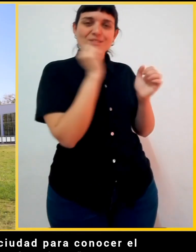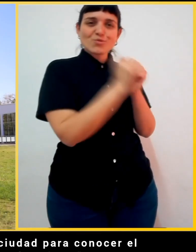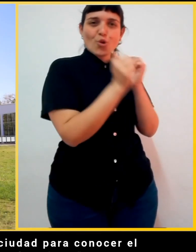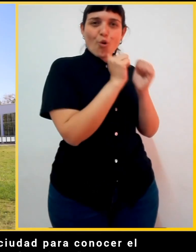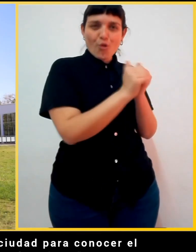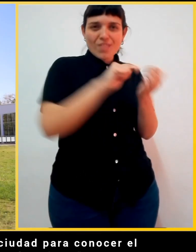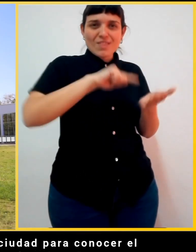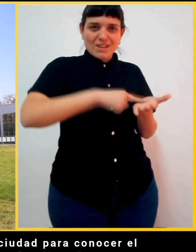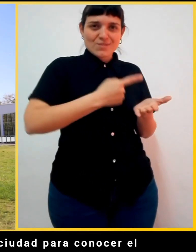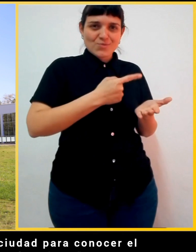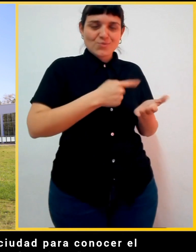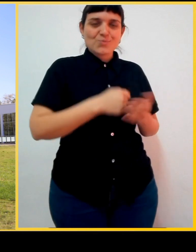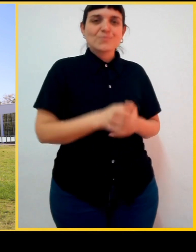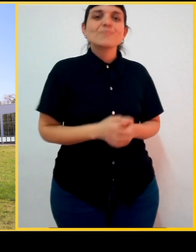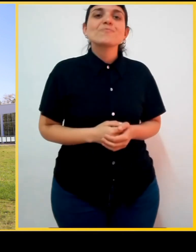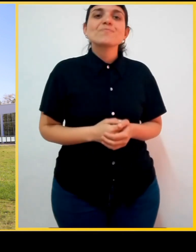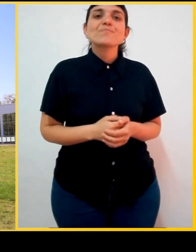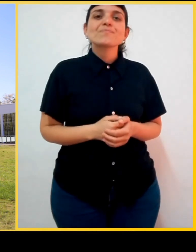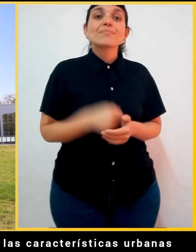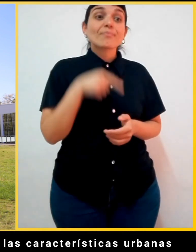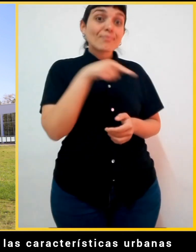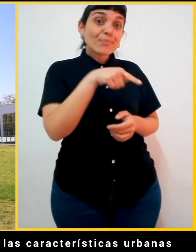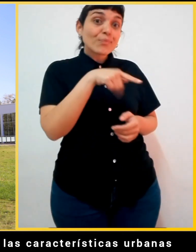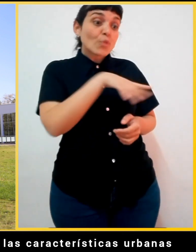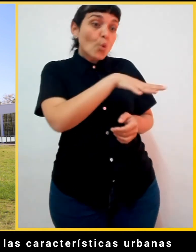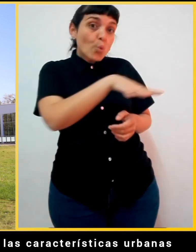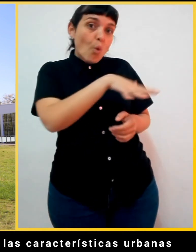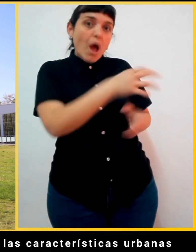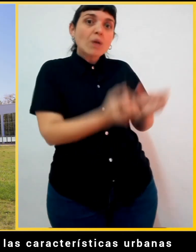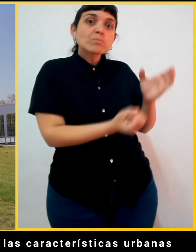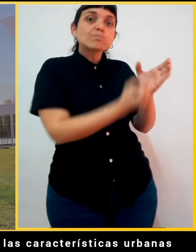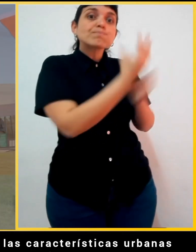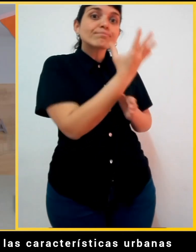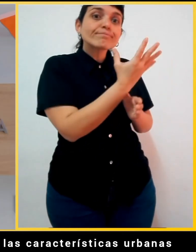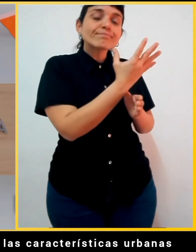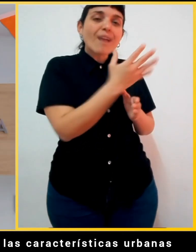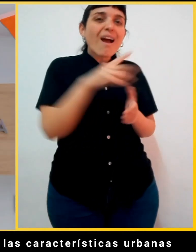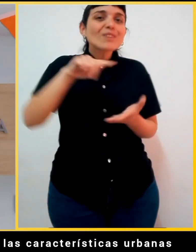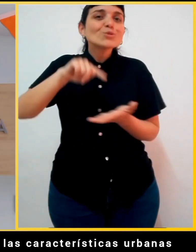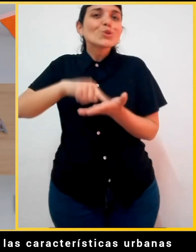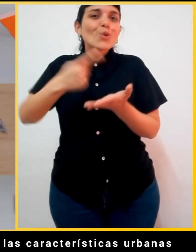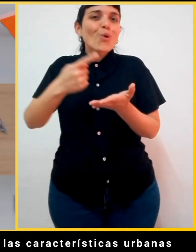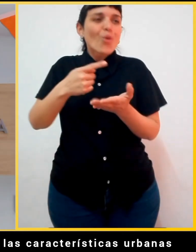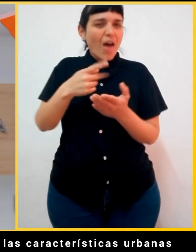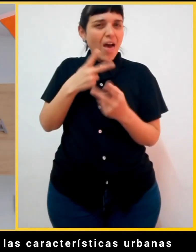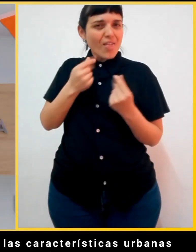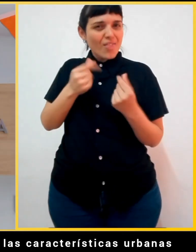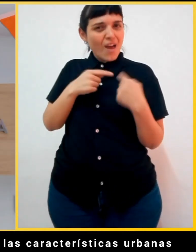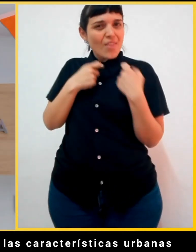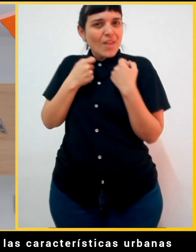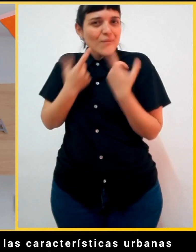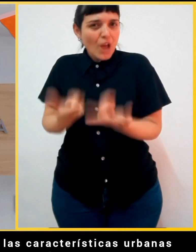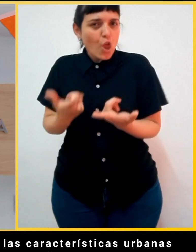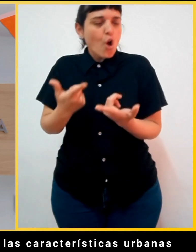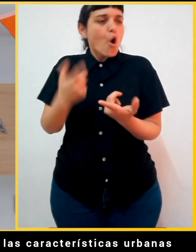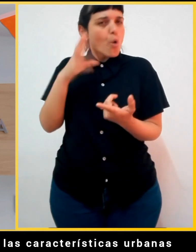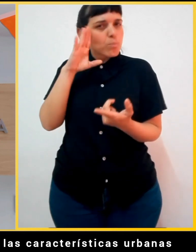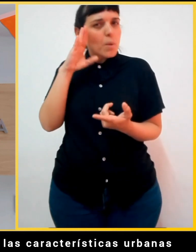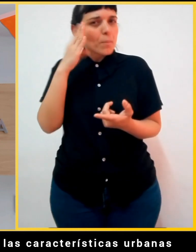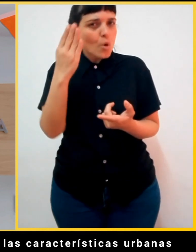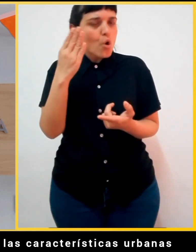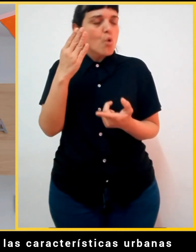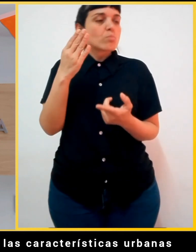Historia Urbana. Creado con el espíritu de valorar y rescatar las características